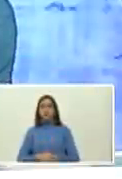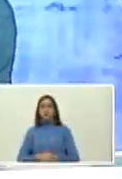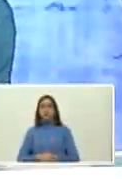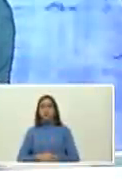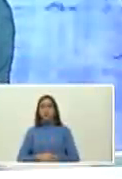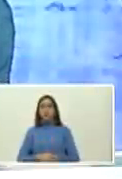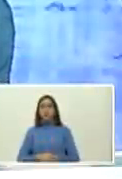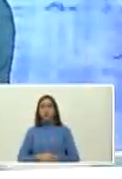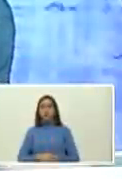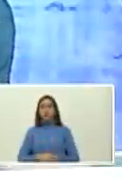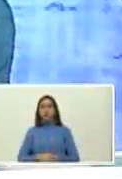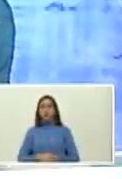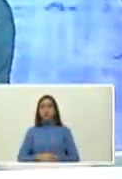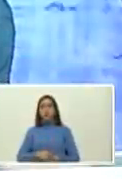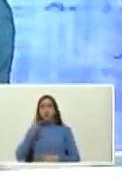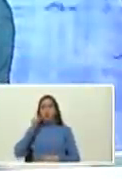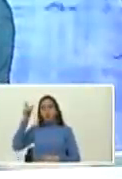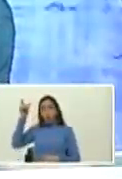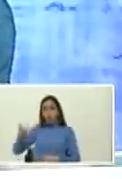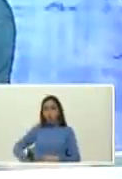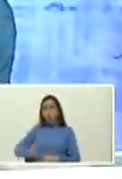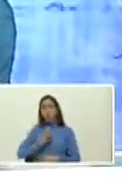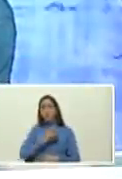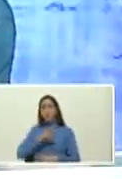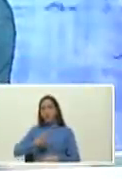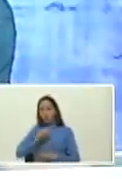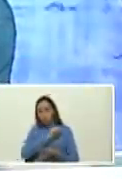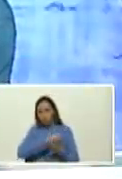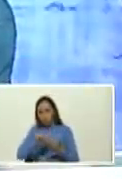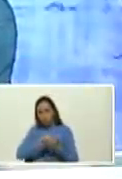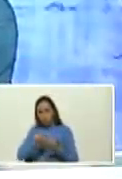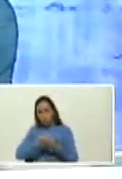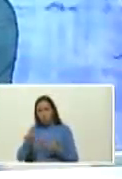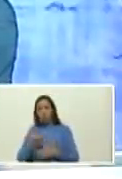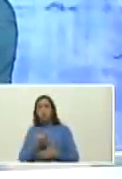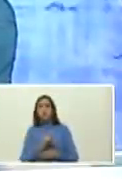ajá Reinaldo Pérez Só solo